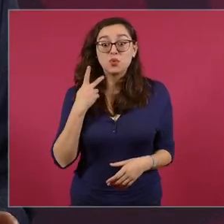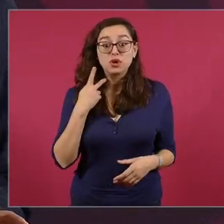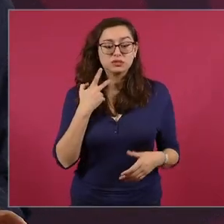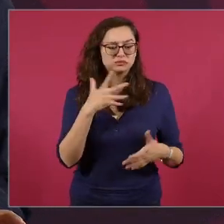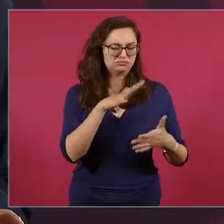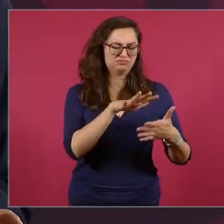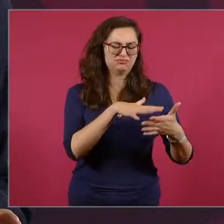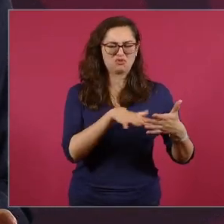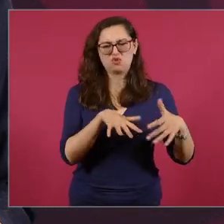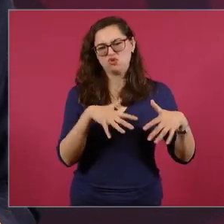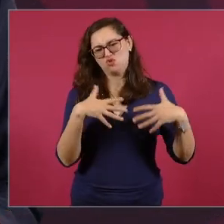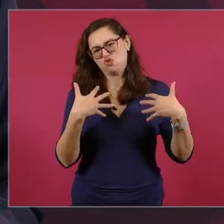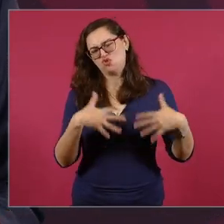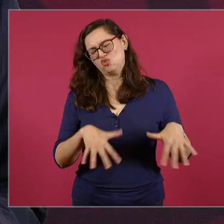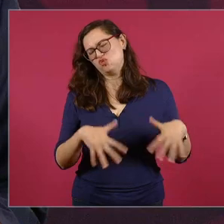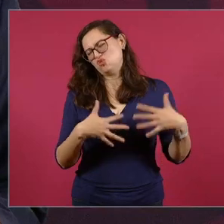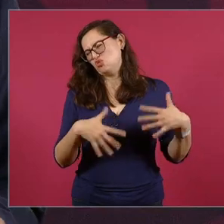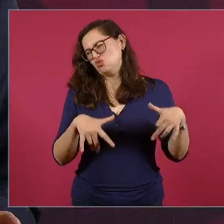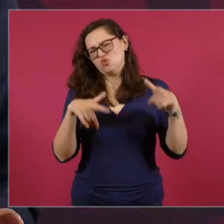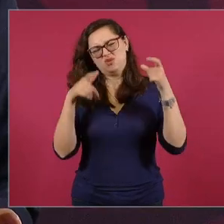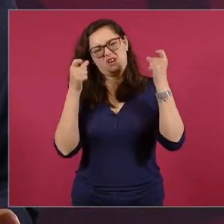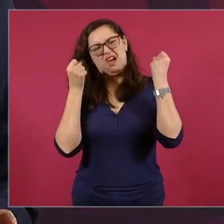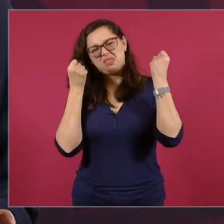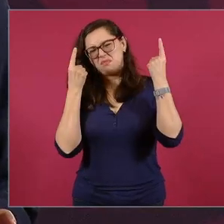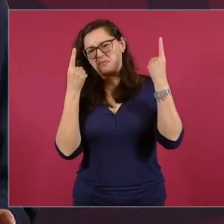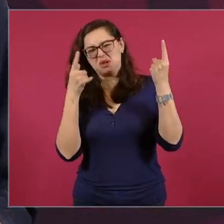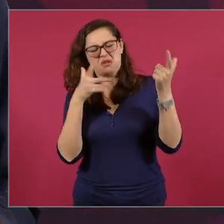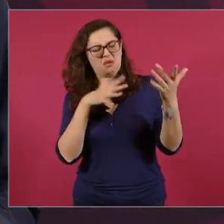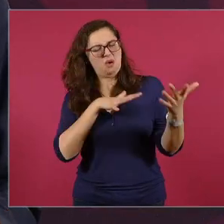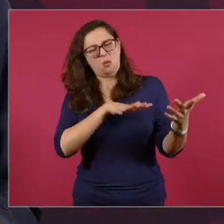impactante ya no